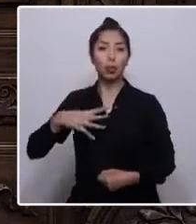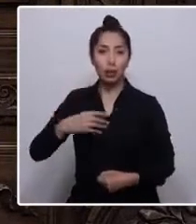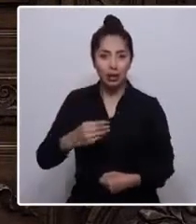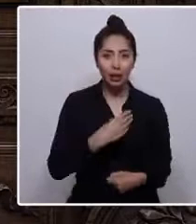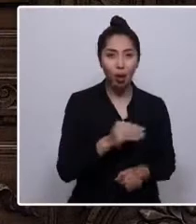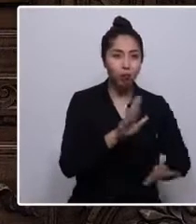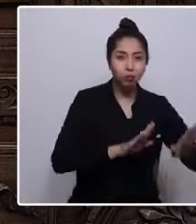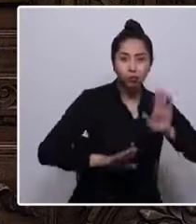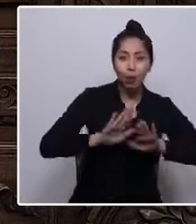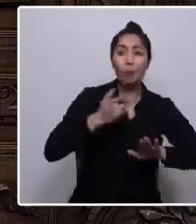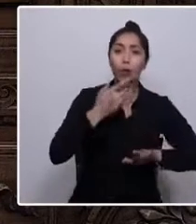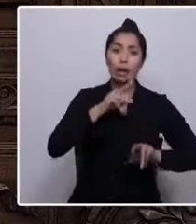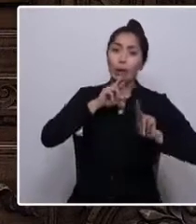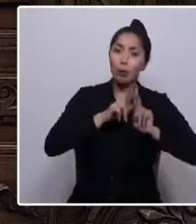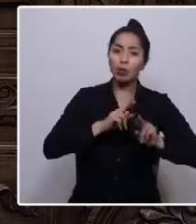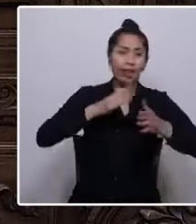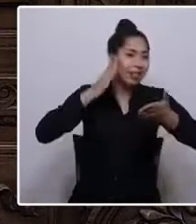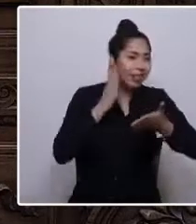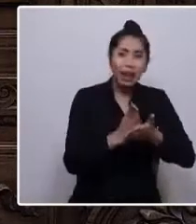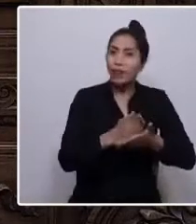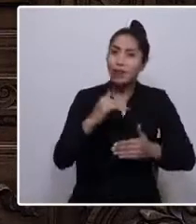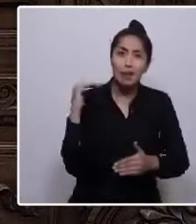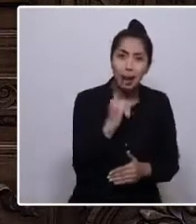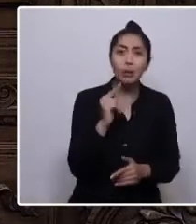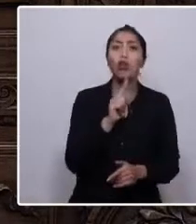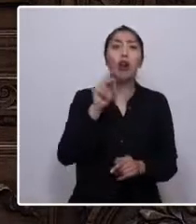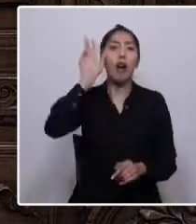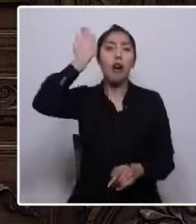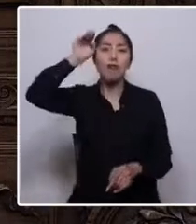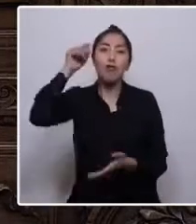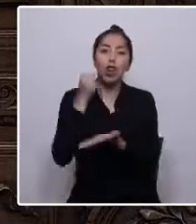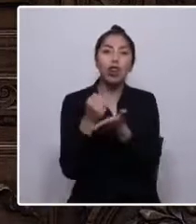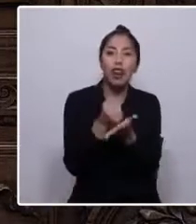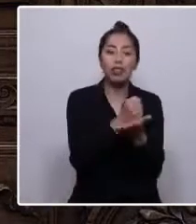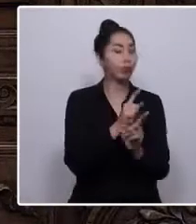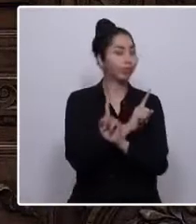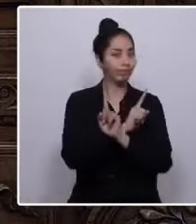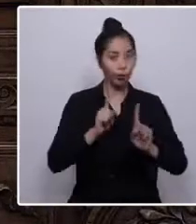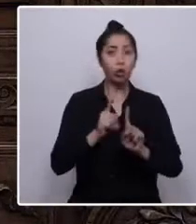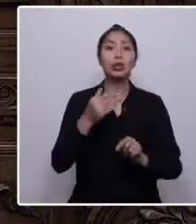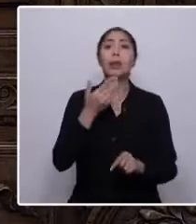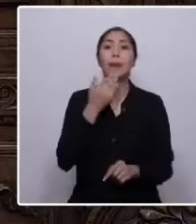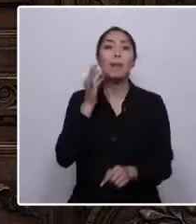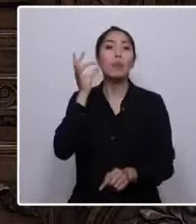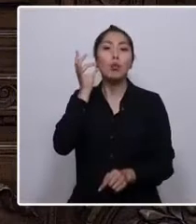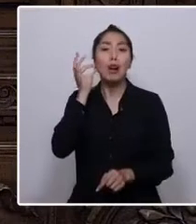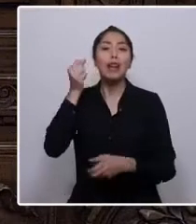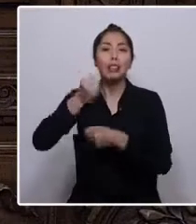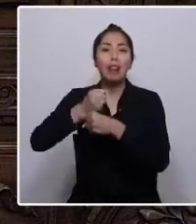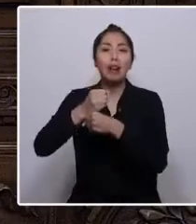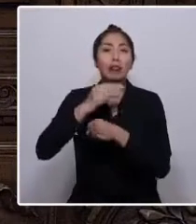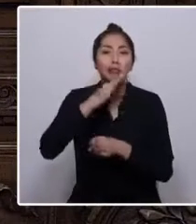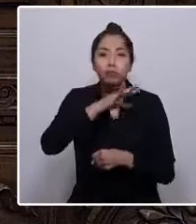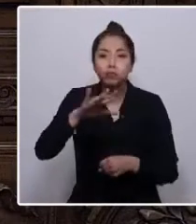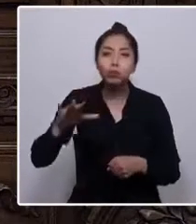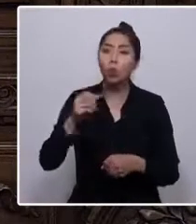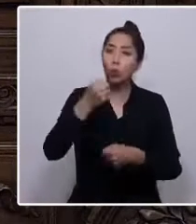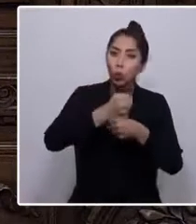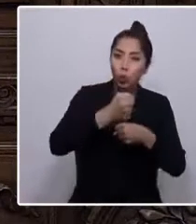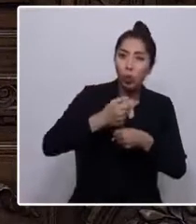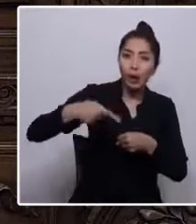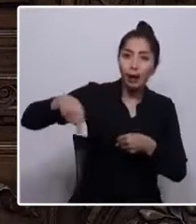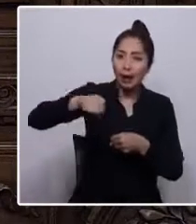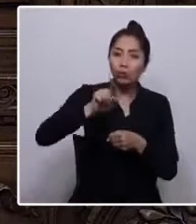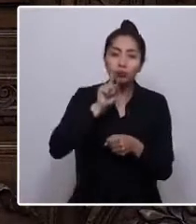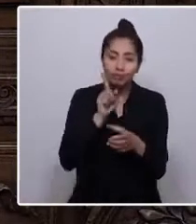inmediata y no burocrática. Me organizo con mujeres artesanas, productoras y emprendedoras que conforman la ecoferia alternativa. Me